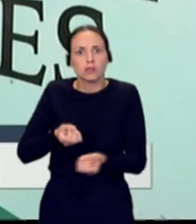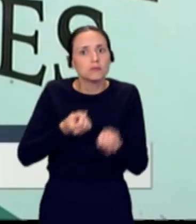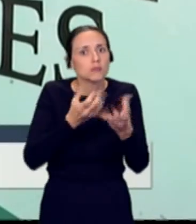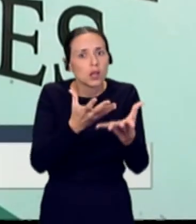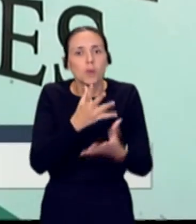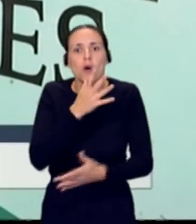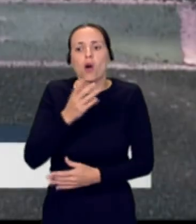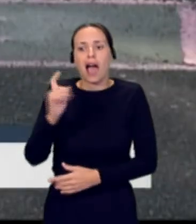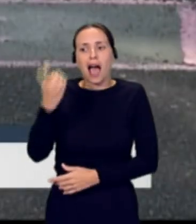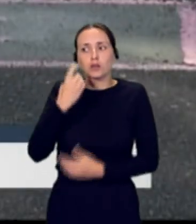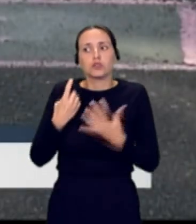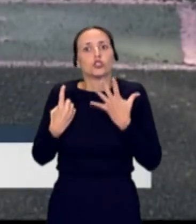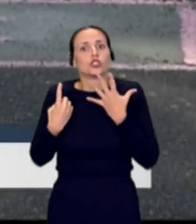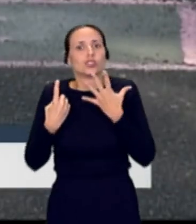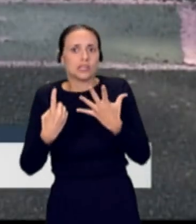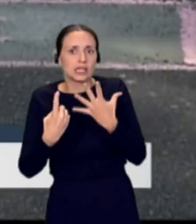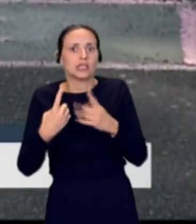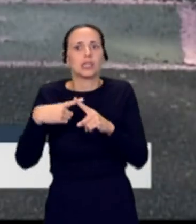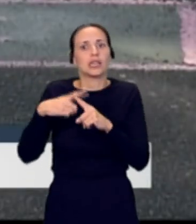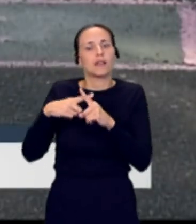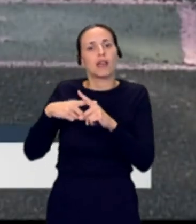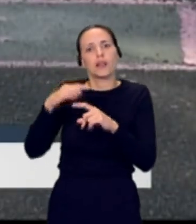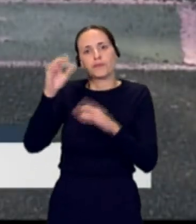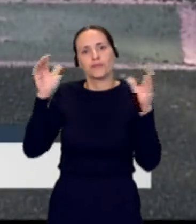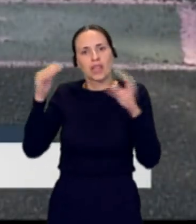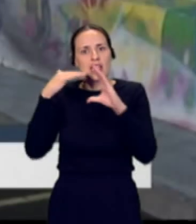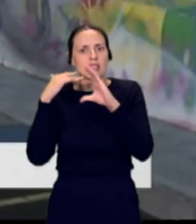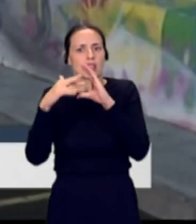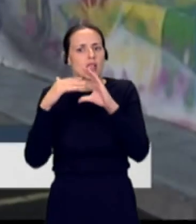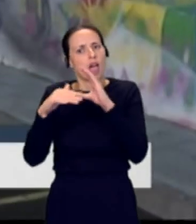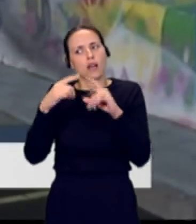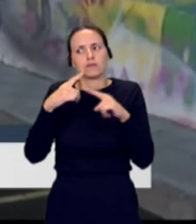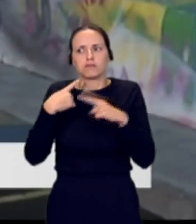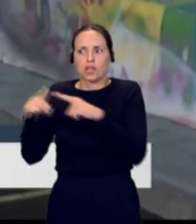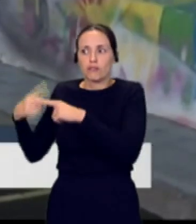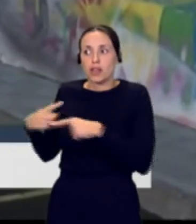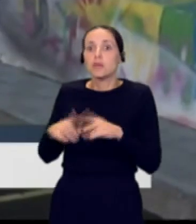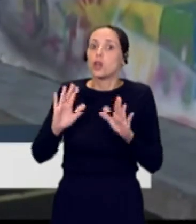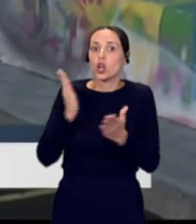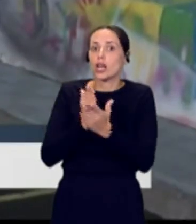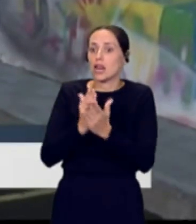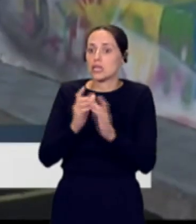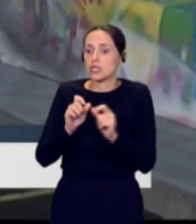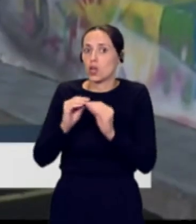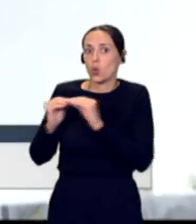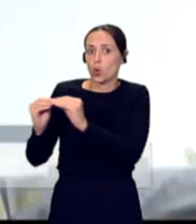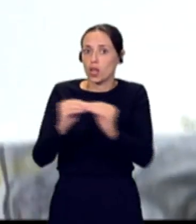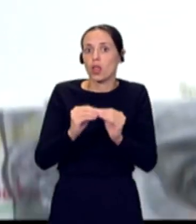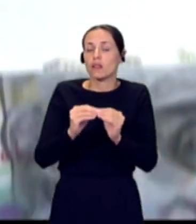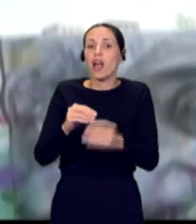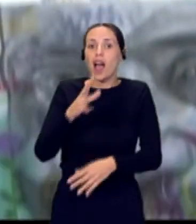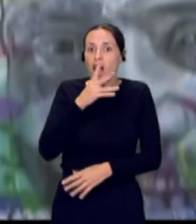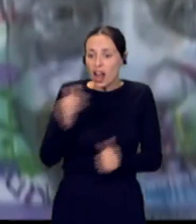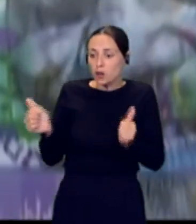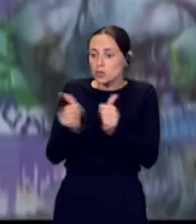seis alumnos con diferentes grados del espectro autista que comparten una misma clase. Solo cuentan con el apoyo de un